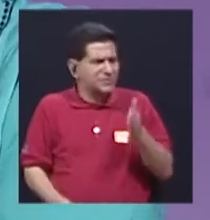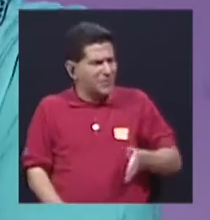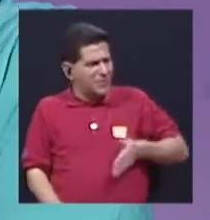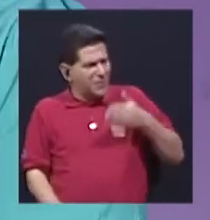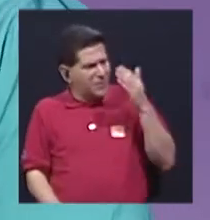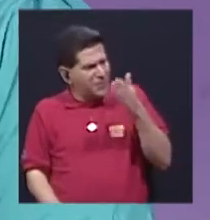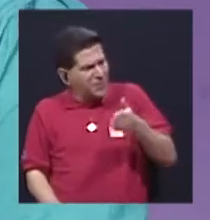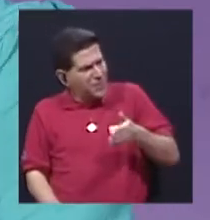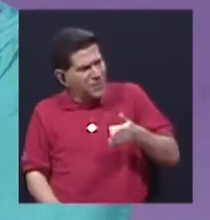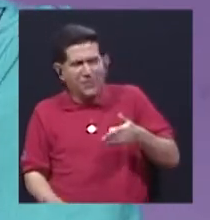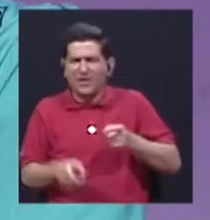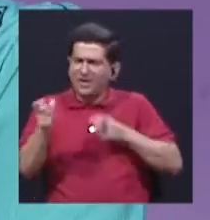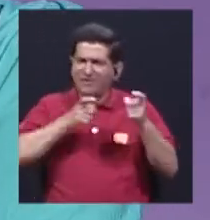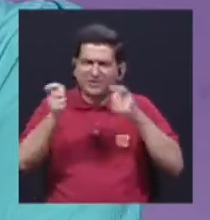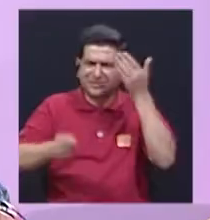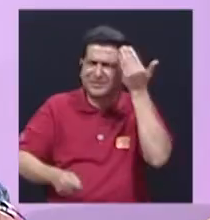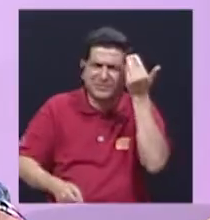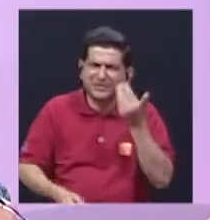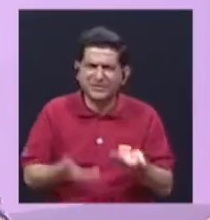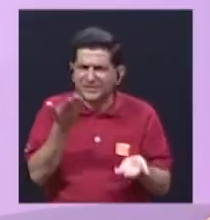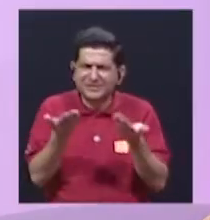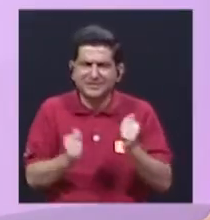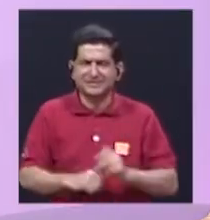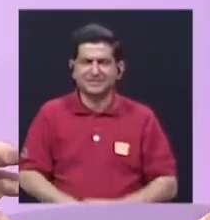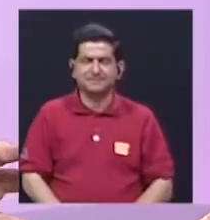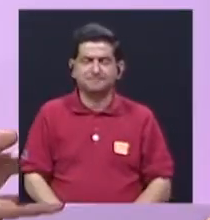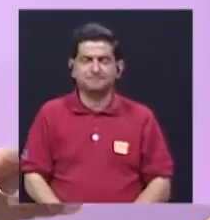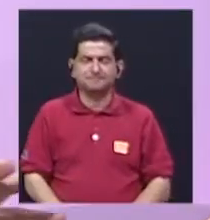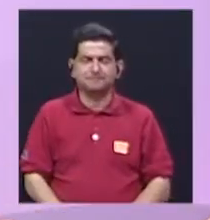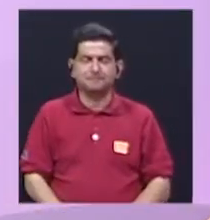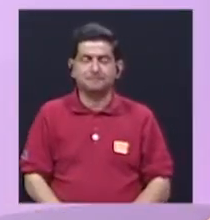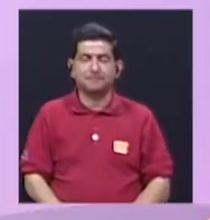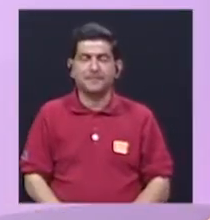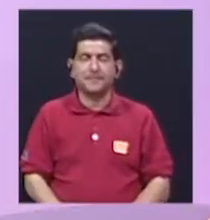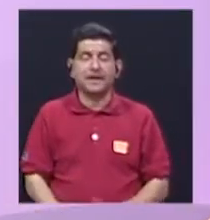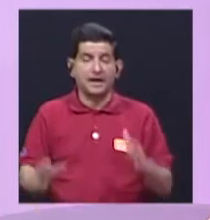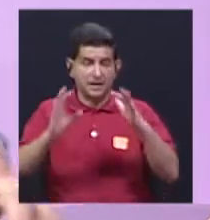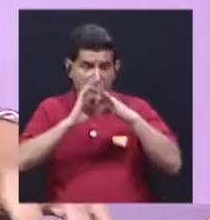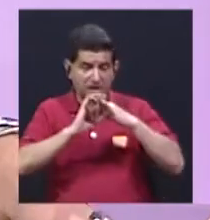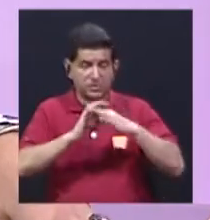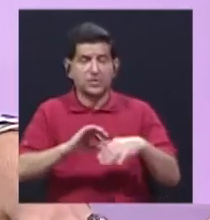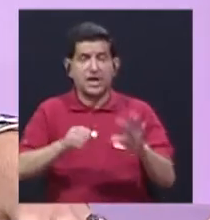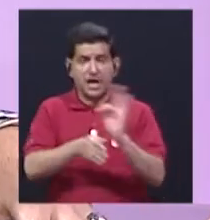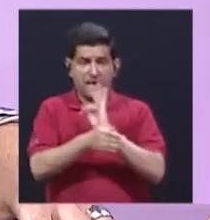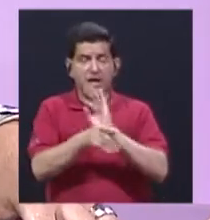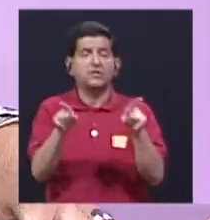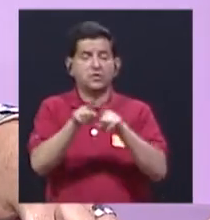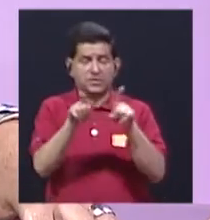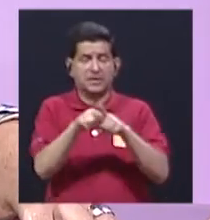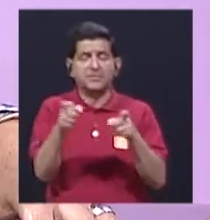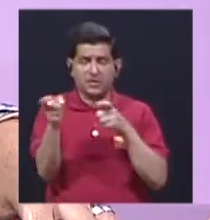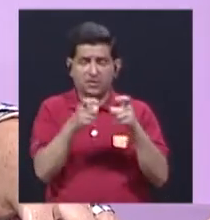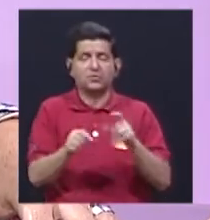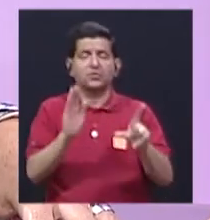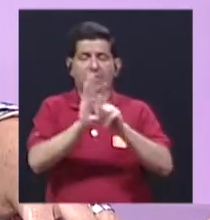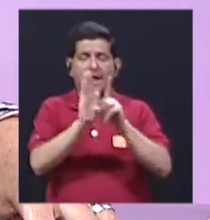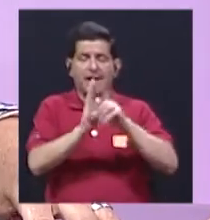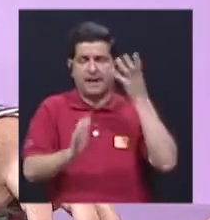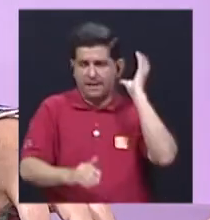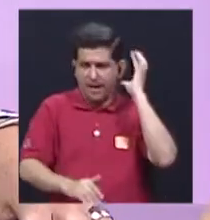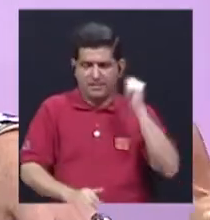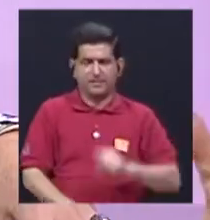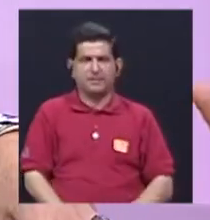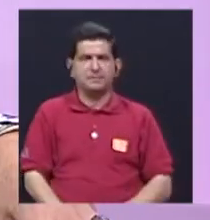en regular? Digamos, la parte que tiene que ver con la televisión también la regula la ley de radio, ¿verdad?